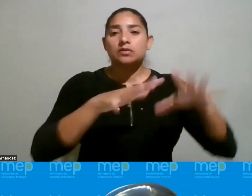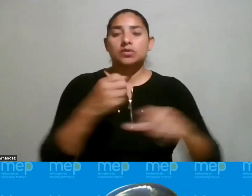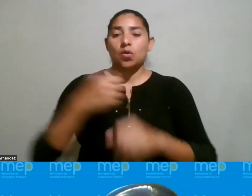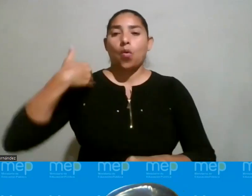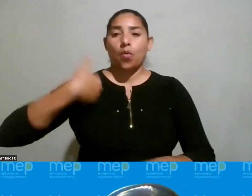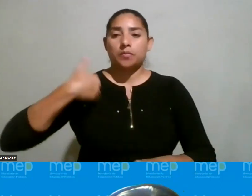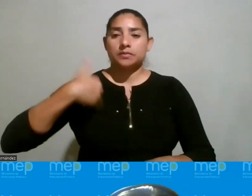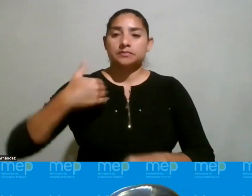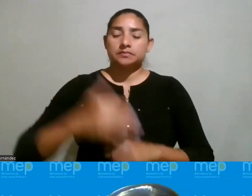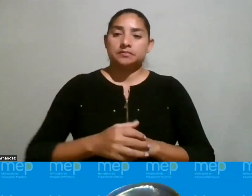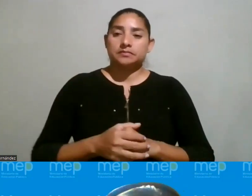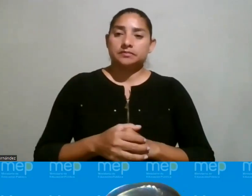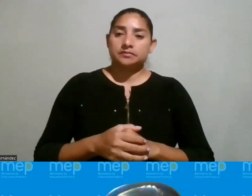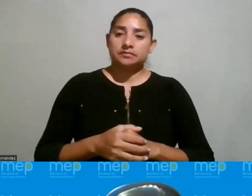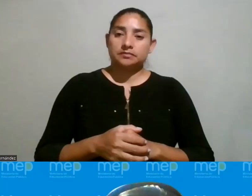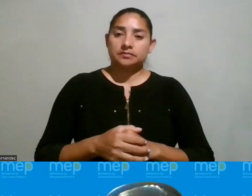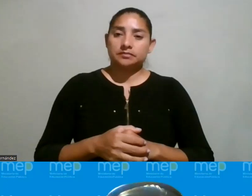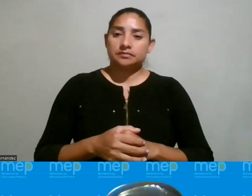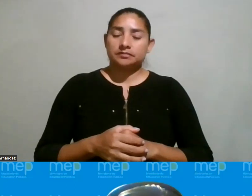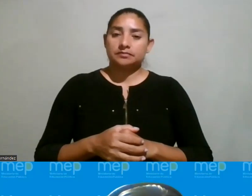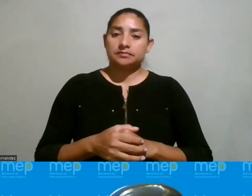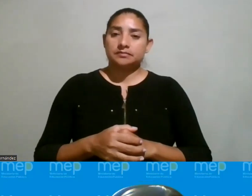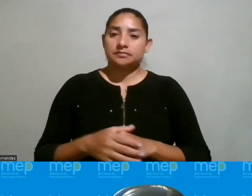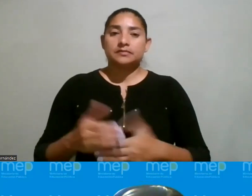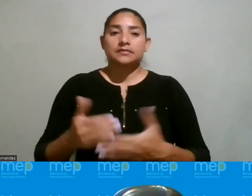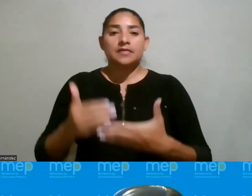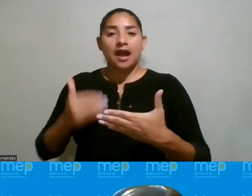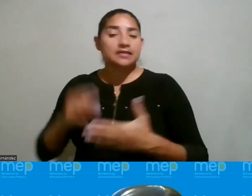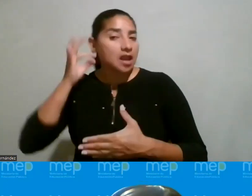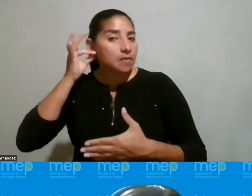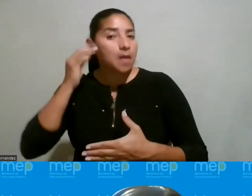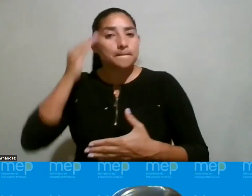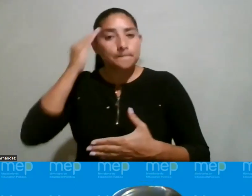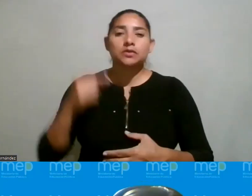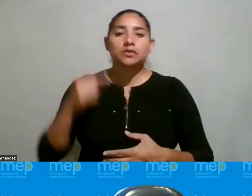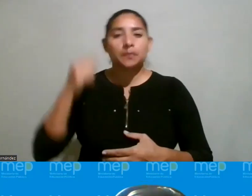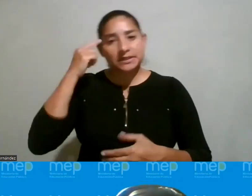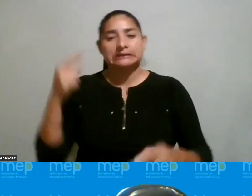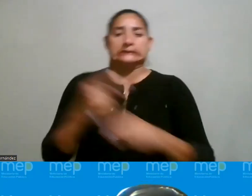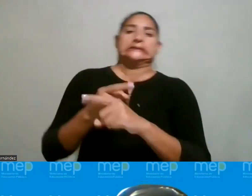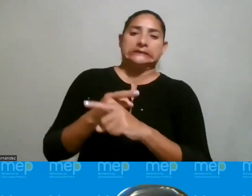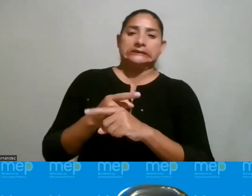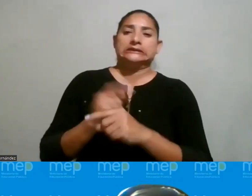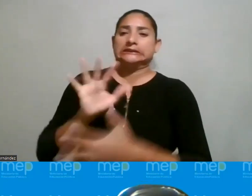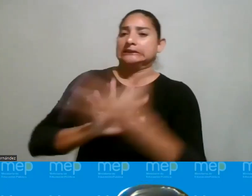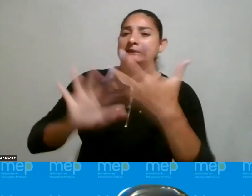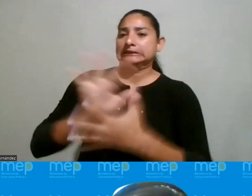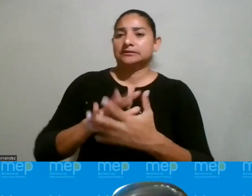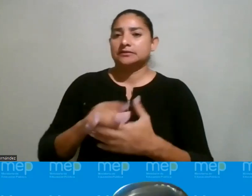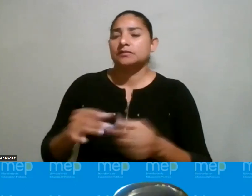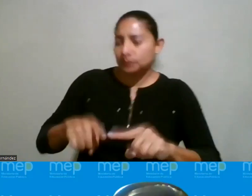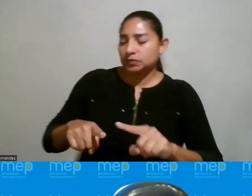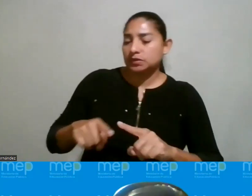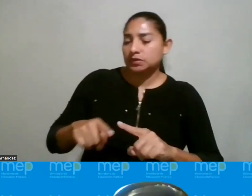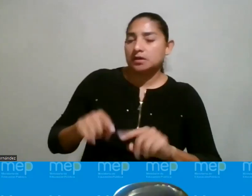a que lo hicieran los los estudiantes los hombres ¿verdad? antes que las mujeres porque se podían se podían hacer algún